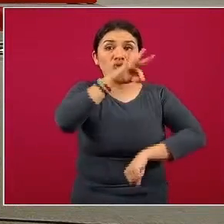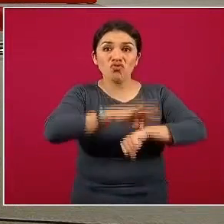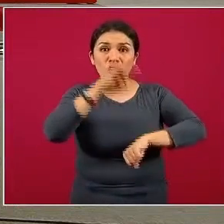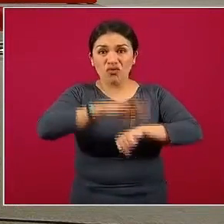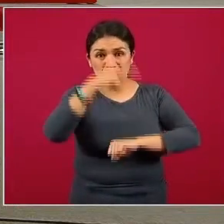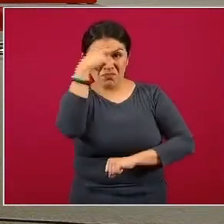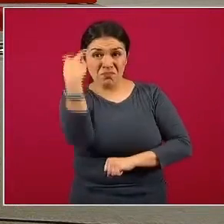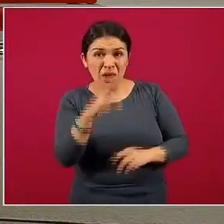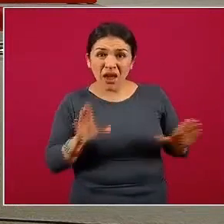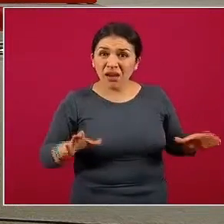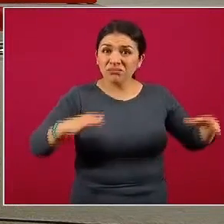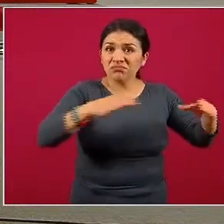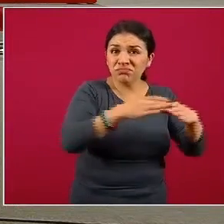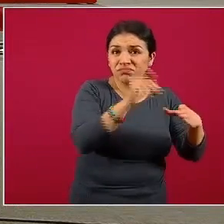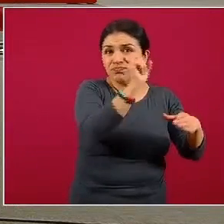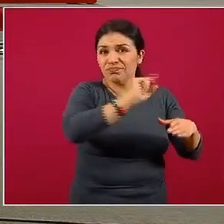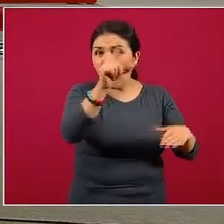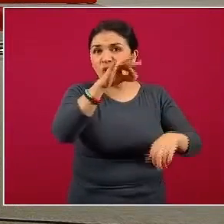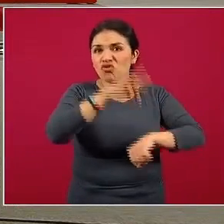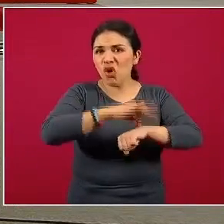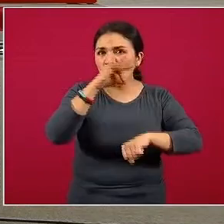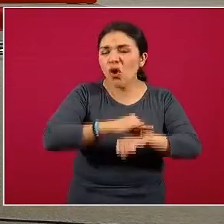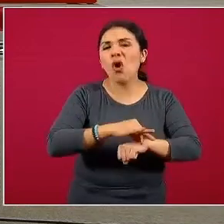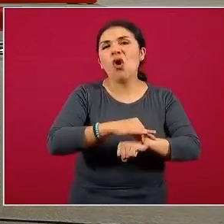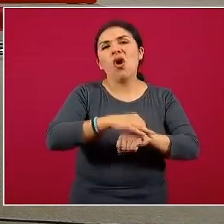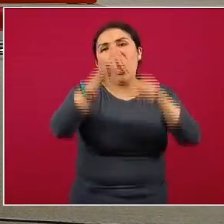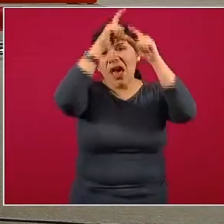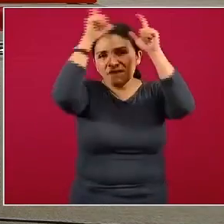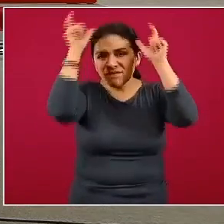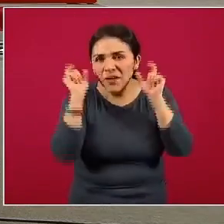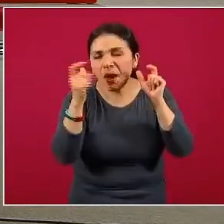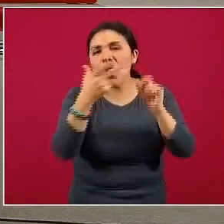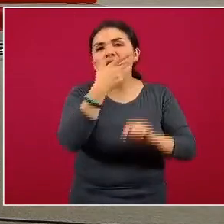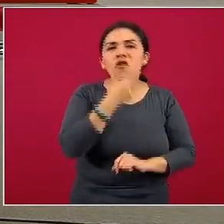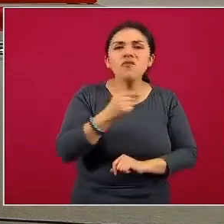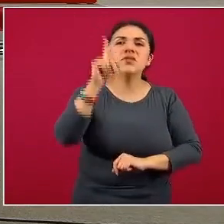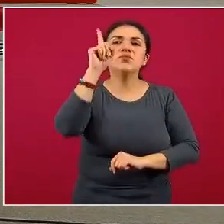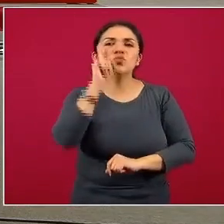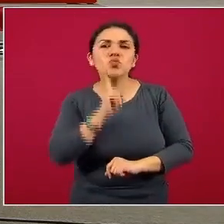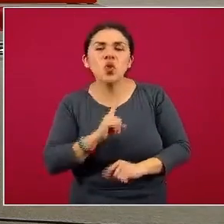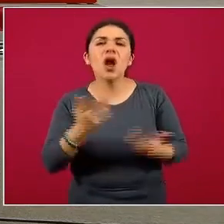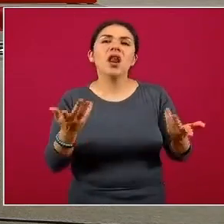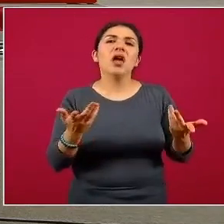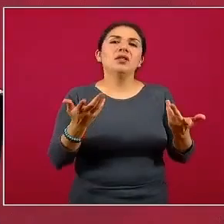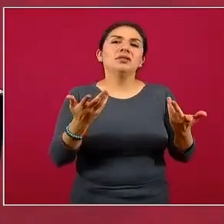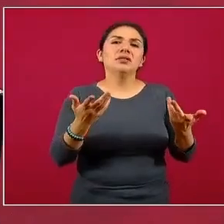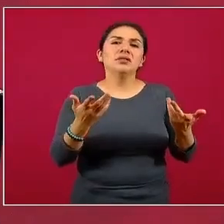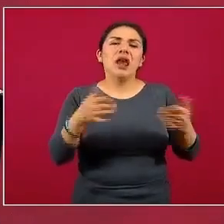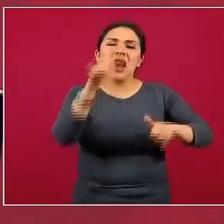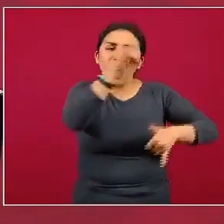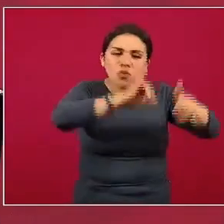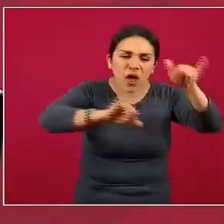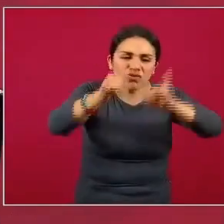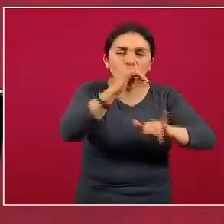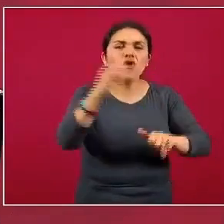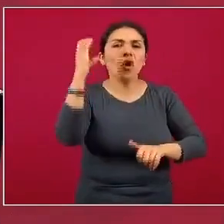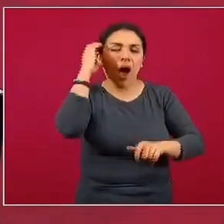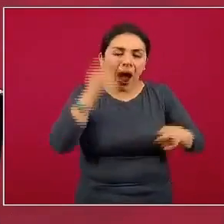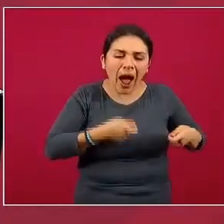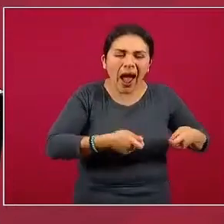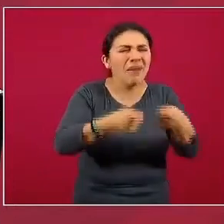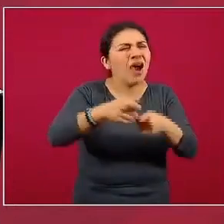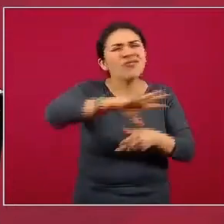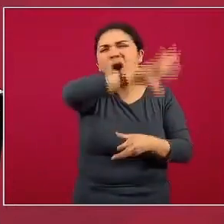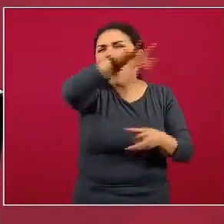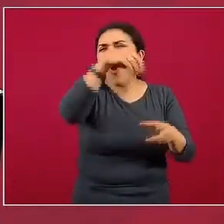de México. La Comunidad Médica es el genérico de médicas, médicos, enfermeras, enfermeros, laboratoristas y